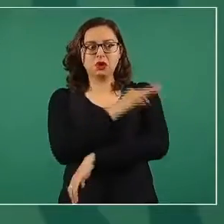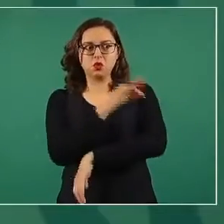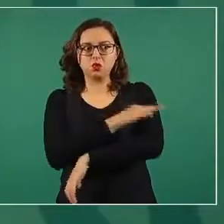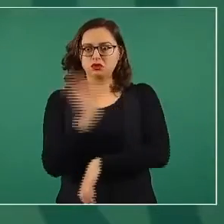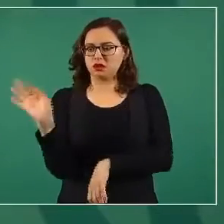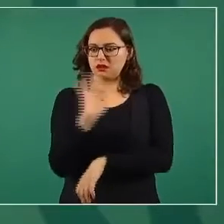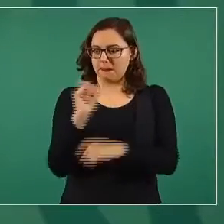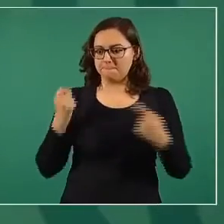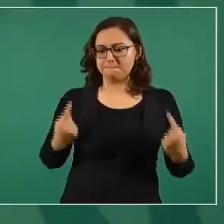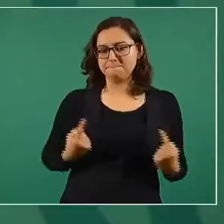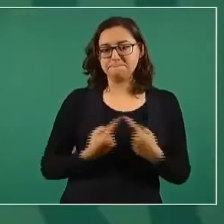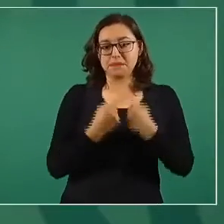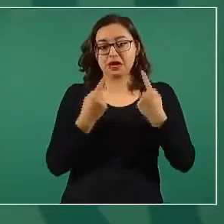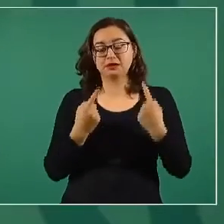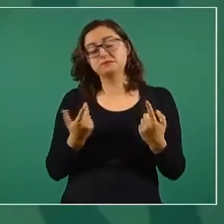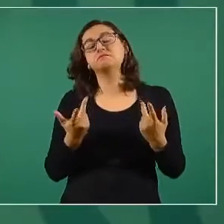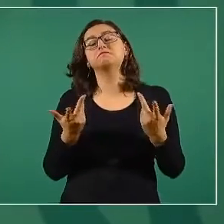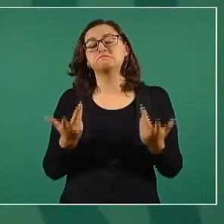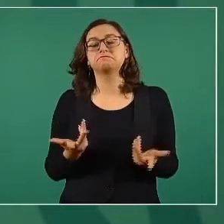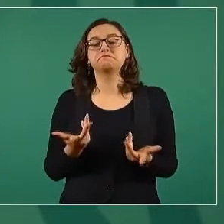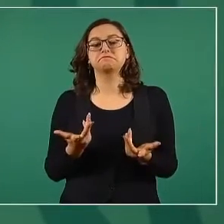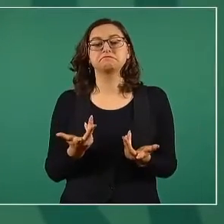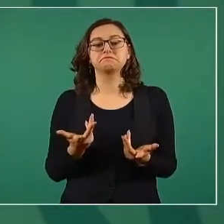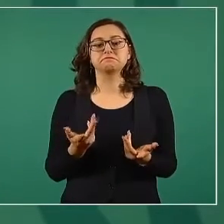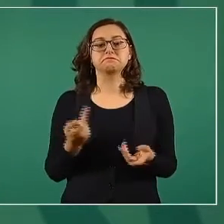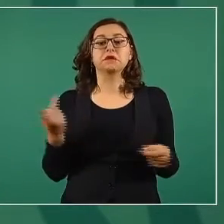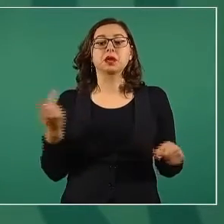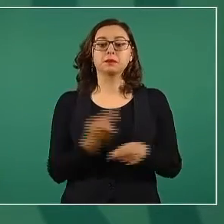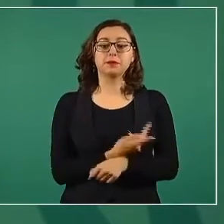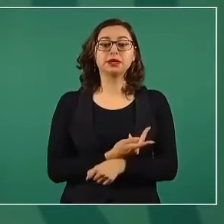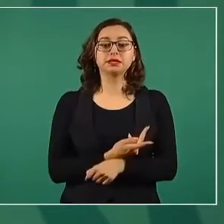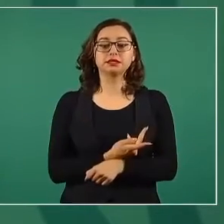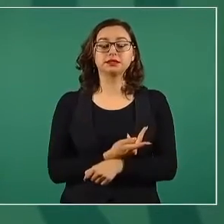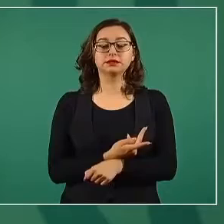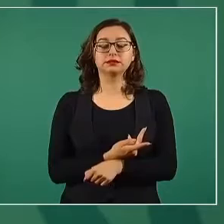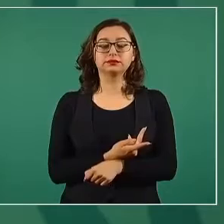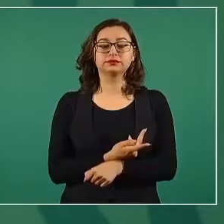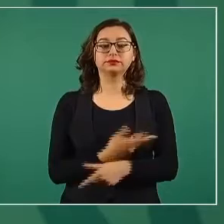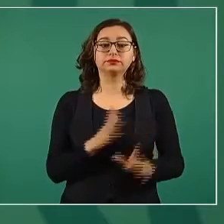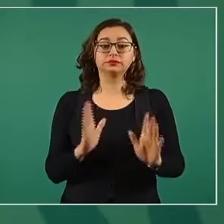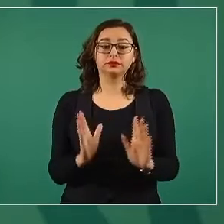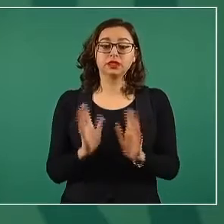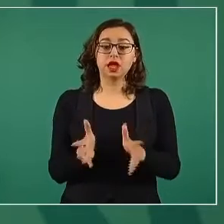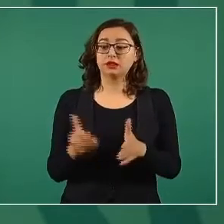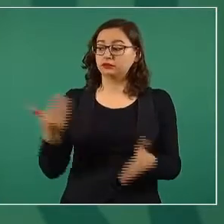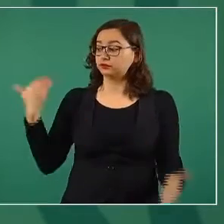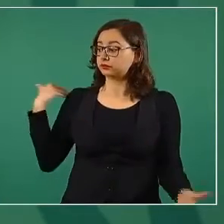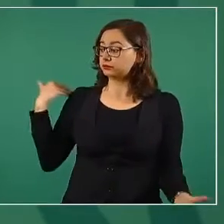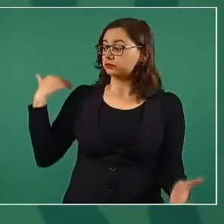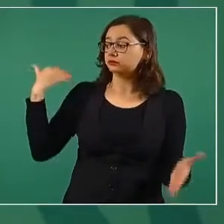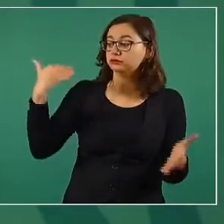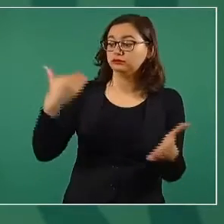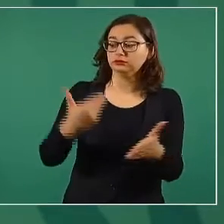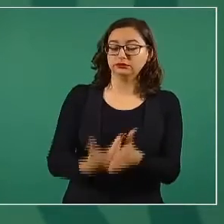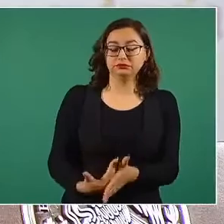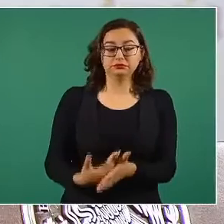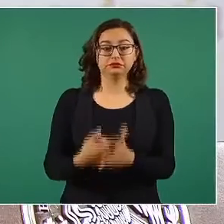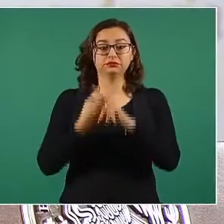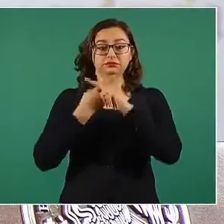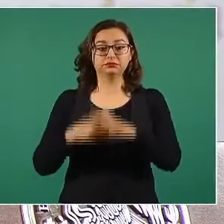vacuna? Bueno, ahora ya ha quedado demostrado que la vacuna protege